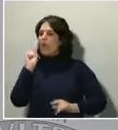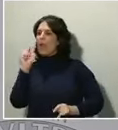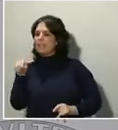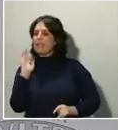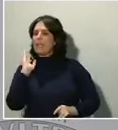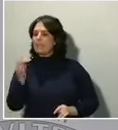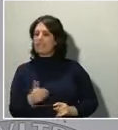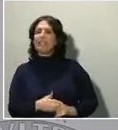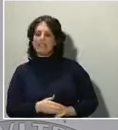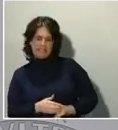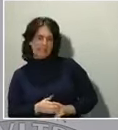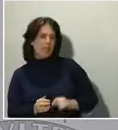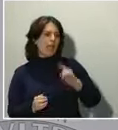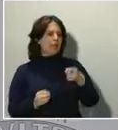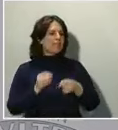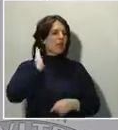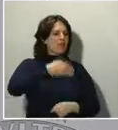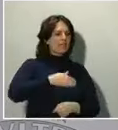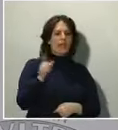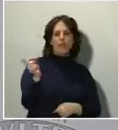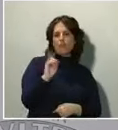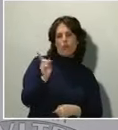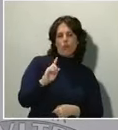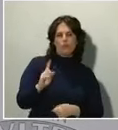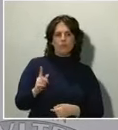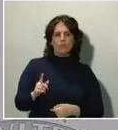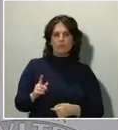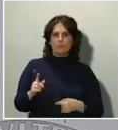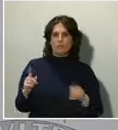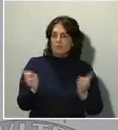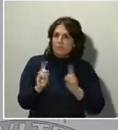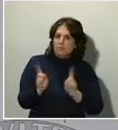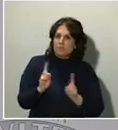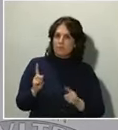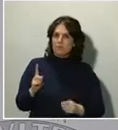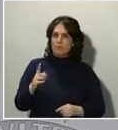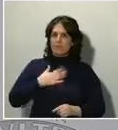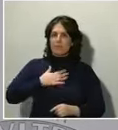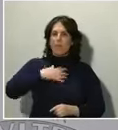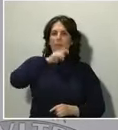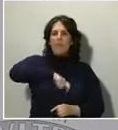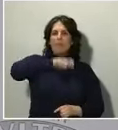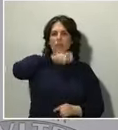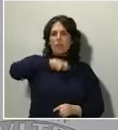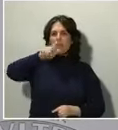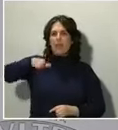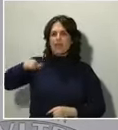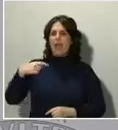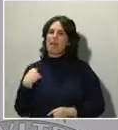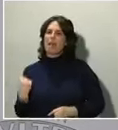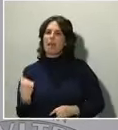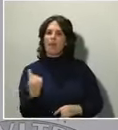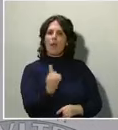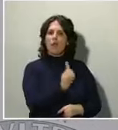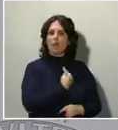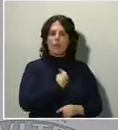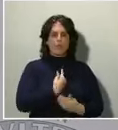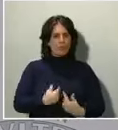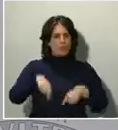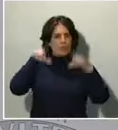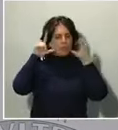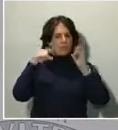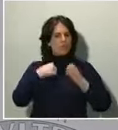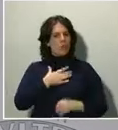Está en todos y cada uno de nosotros somos los protagonistas de poder defenderlo, de poder contenerlo, sino también